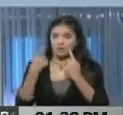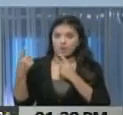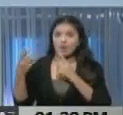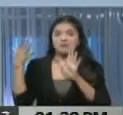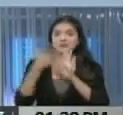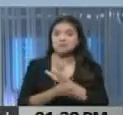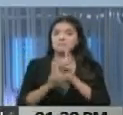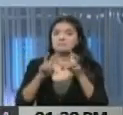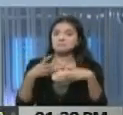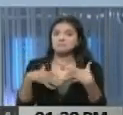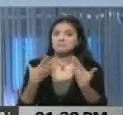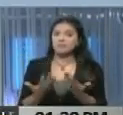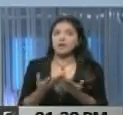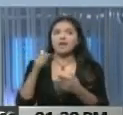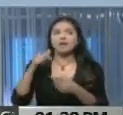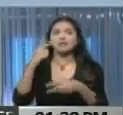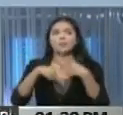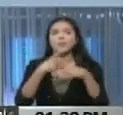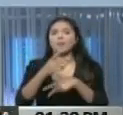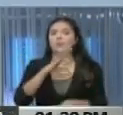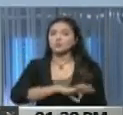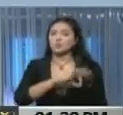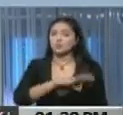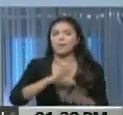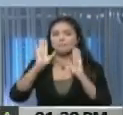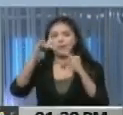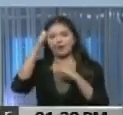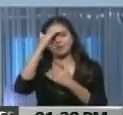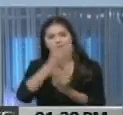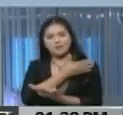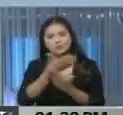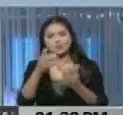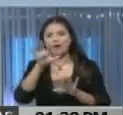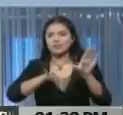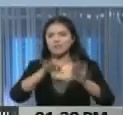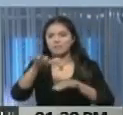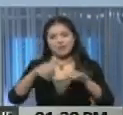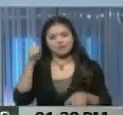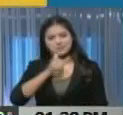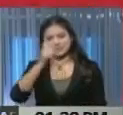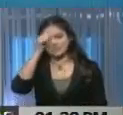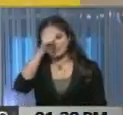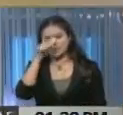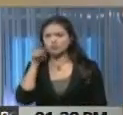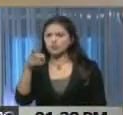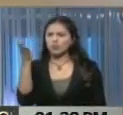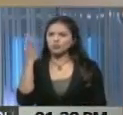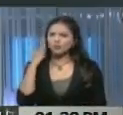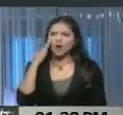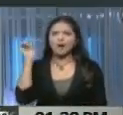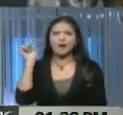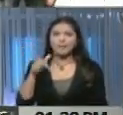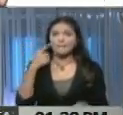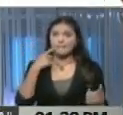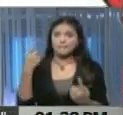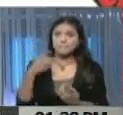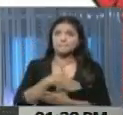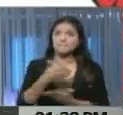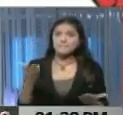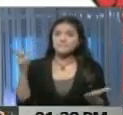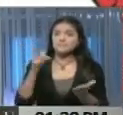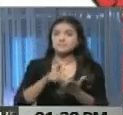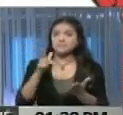se trata y qué tiene previsto este programa social para atención de mascotas este fin de semana. Sabías que estos espacios se brindan los